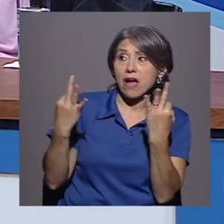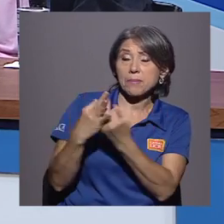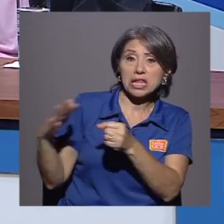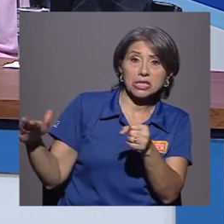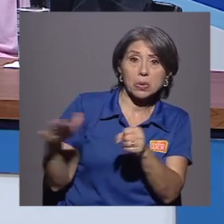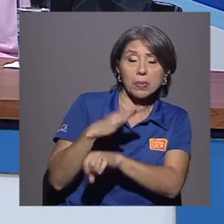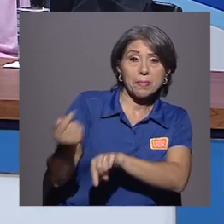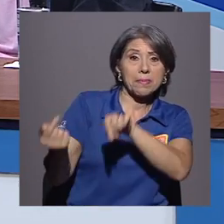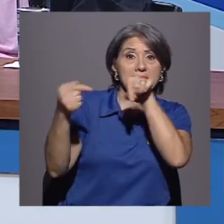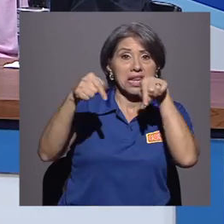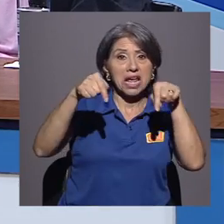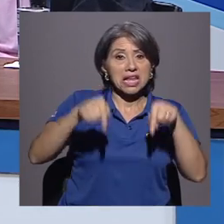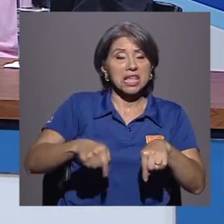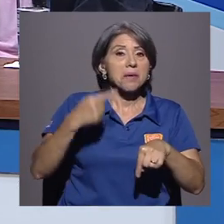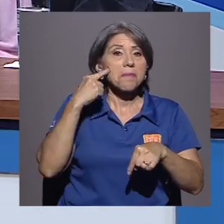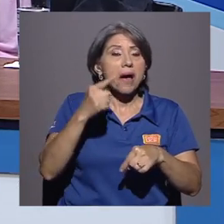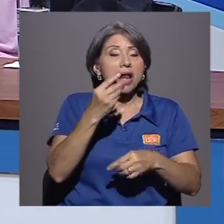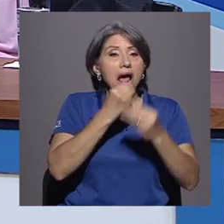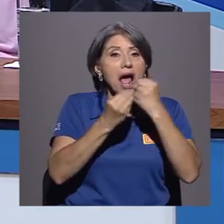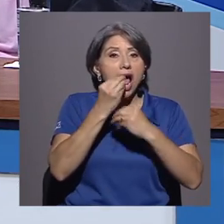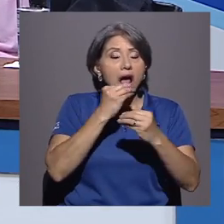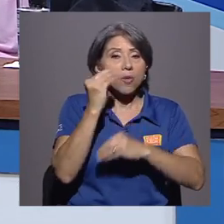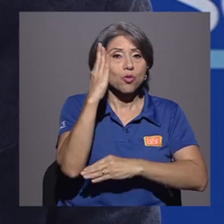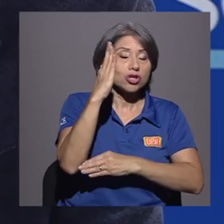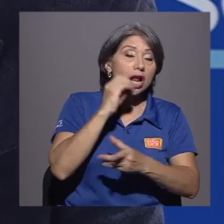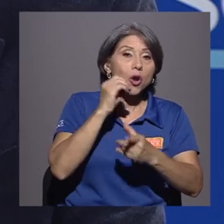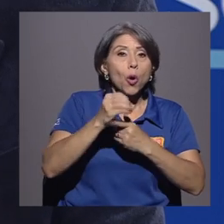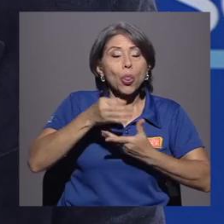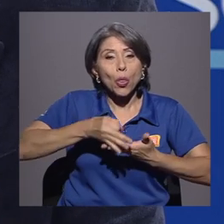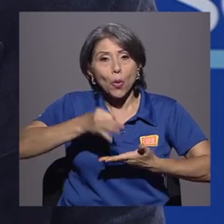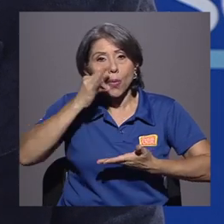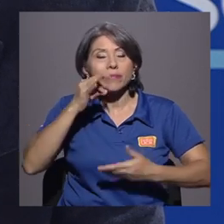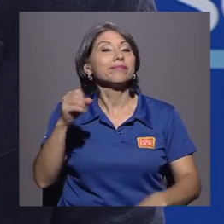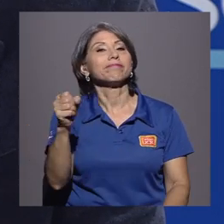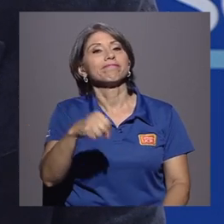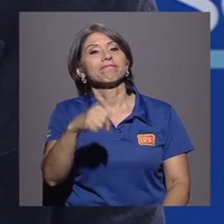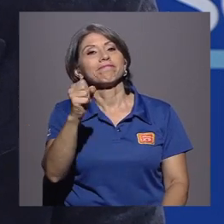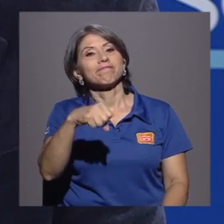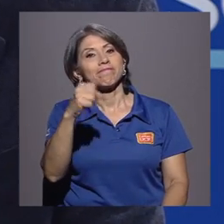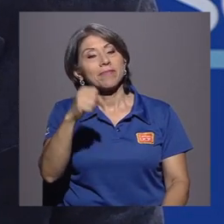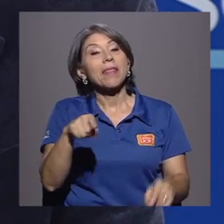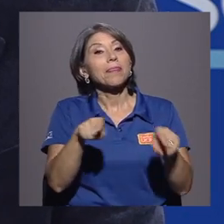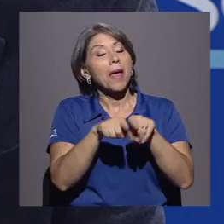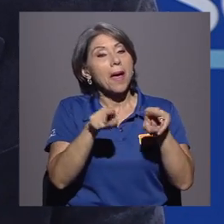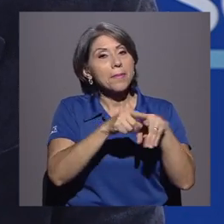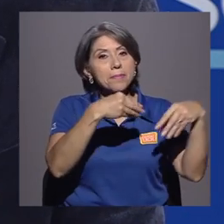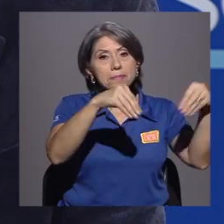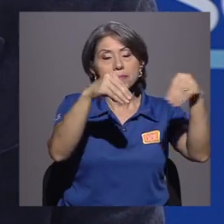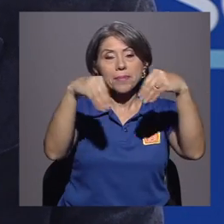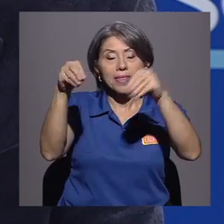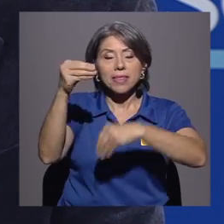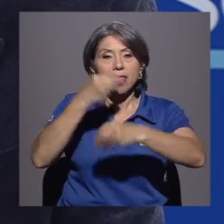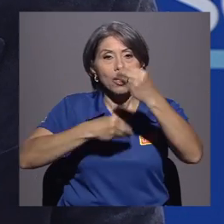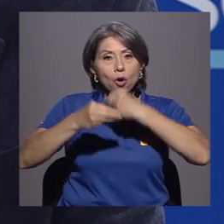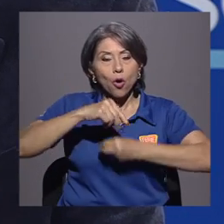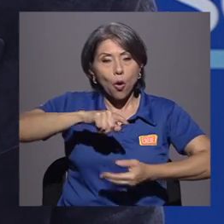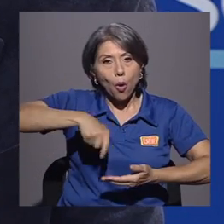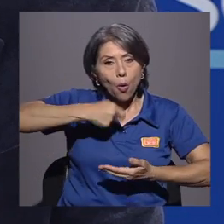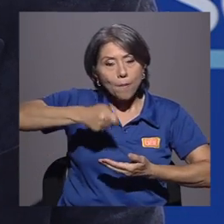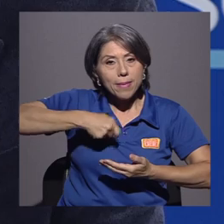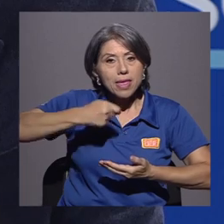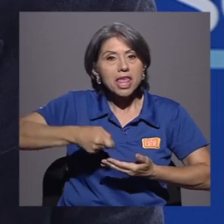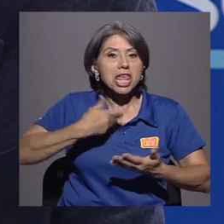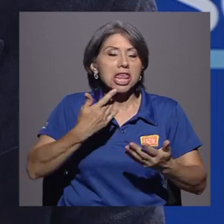a almorzar aquí o a tomarse su café. Eso es otra cosa que, bueno, también se va a ver venta de comida, entonces